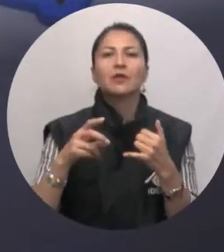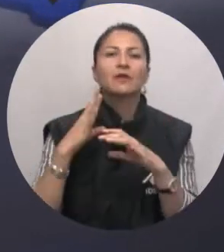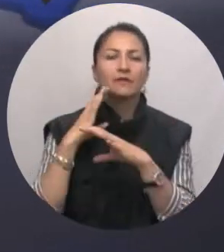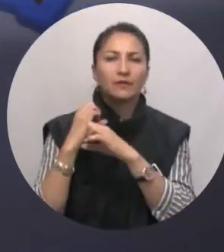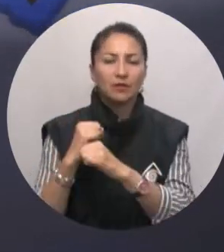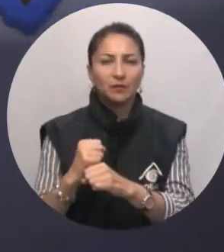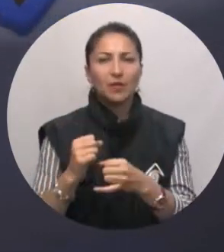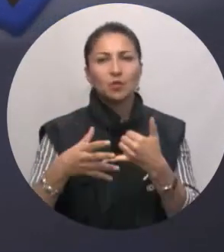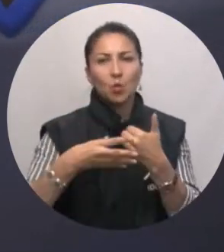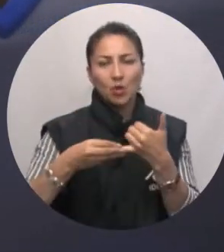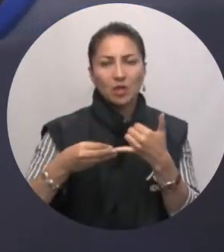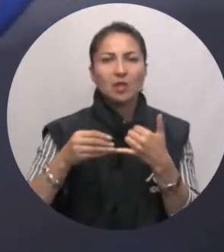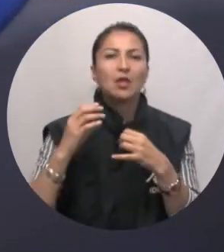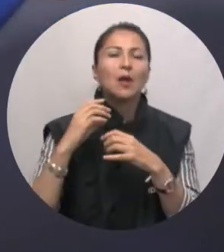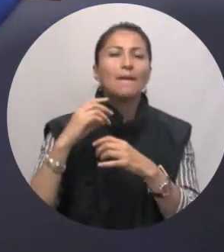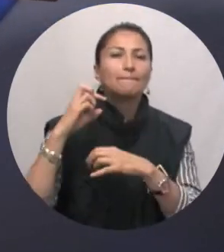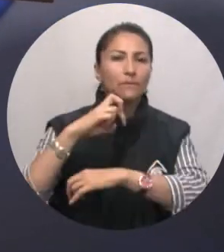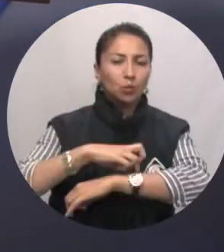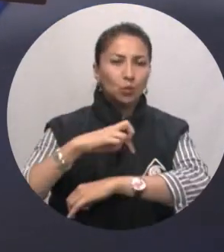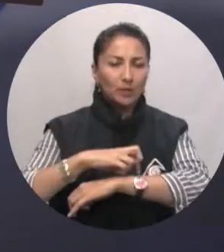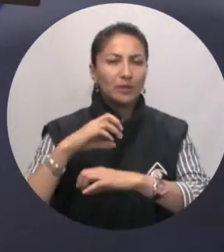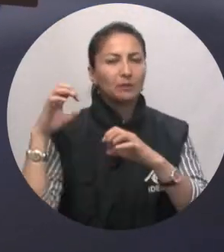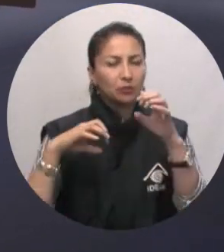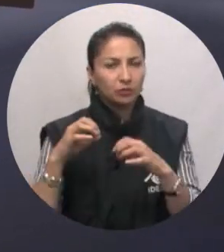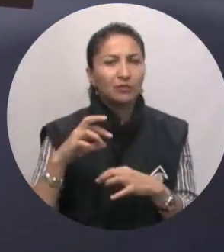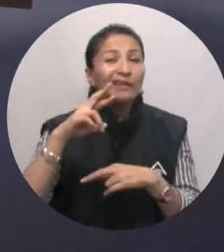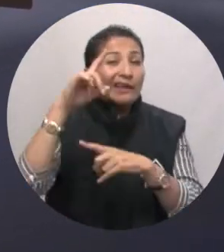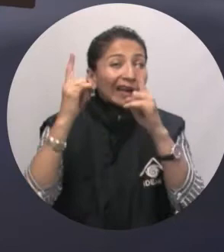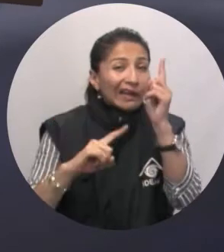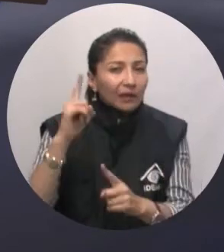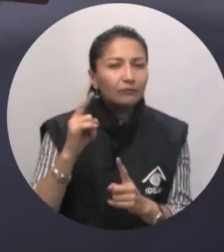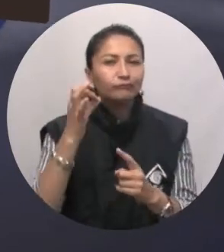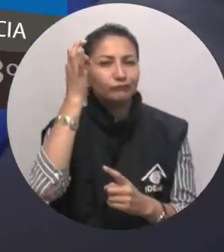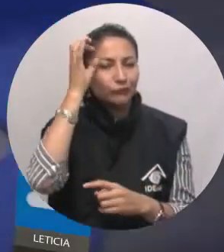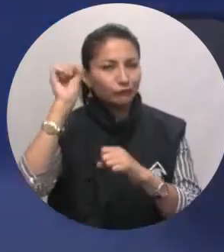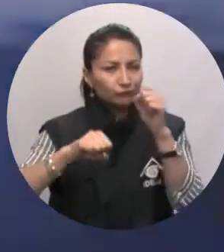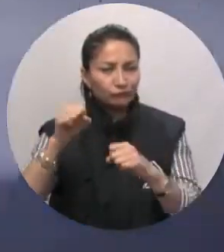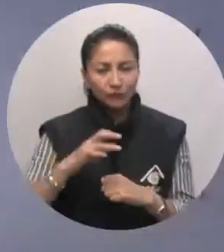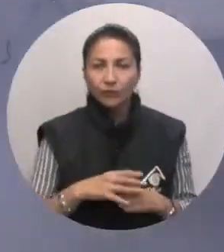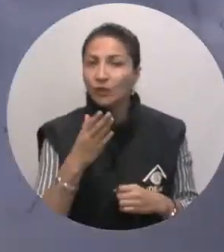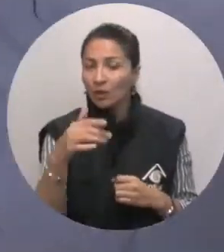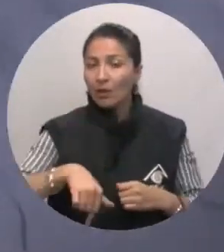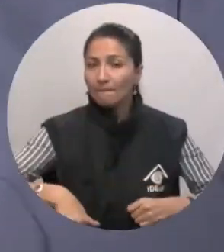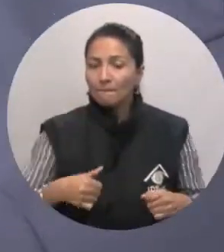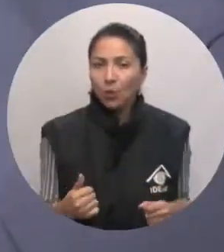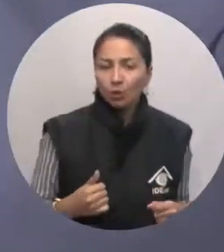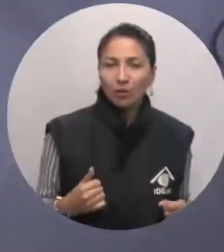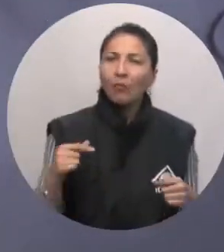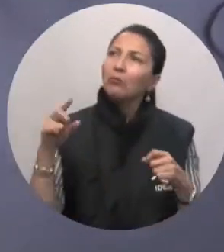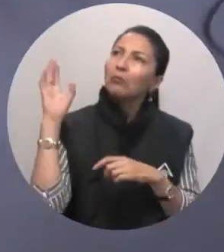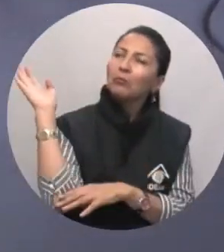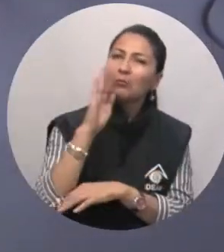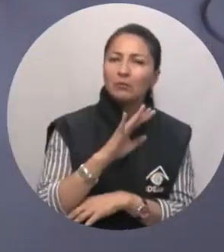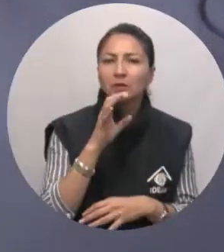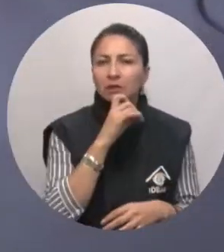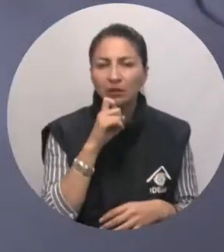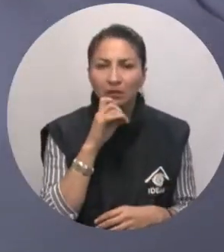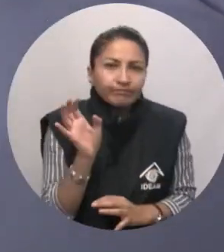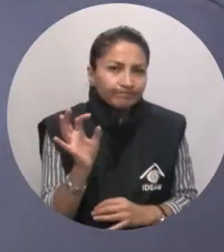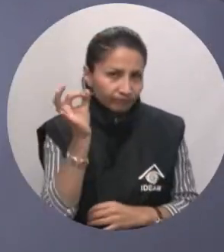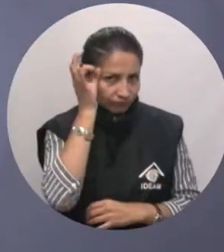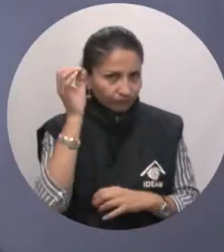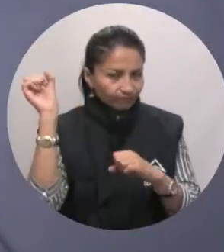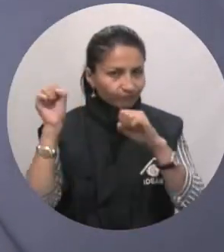Baupés, oriente de Guainía, Caquetá y Butumayo, con posibles tormentas eléctricas. Para la capital esperamos tiempo seco, pero no se